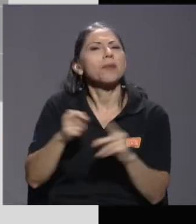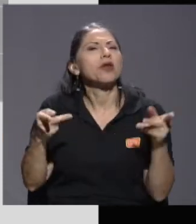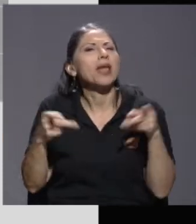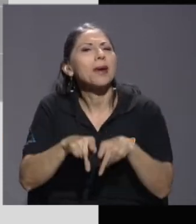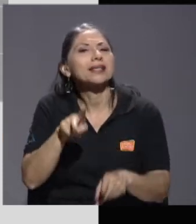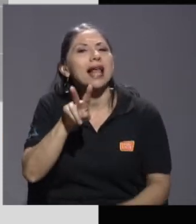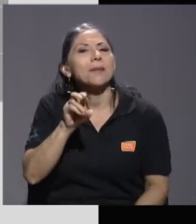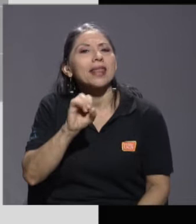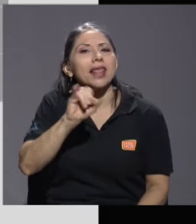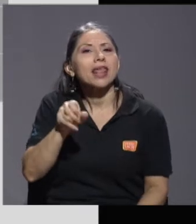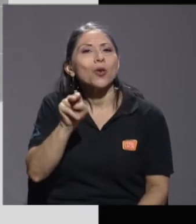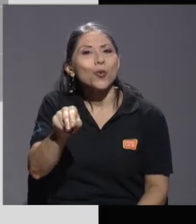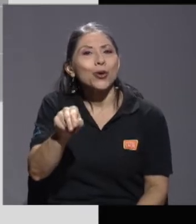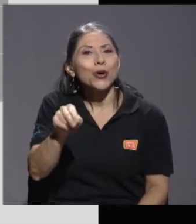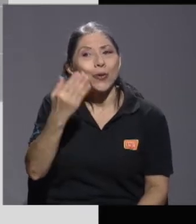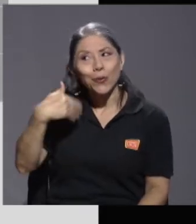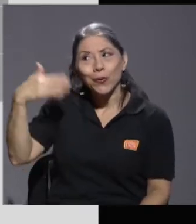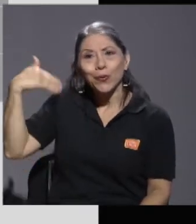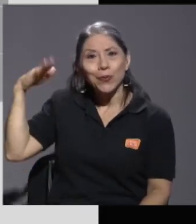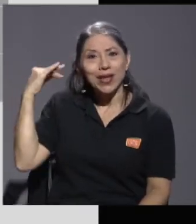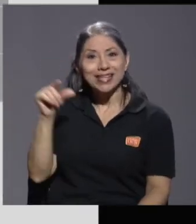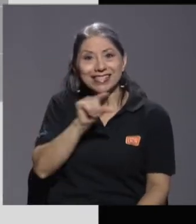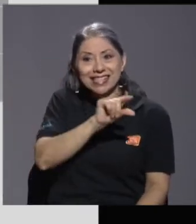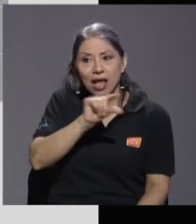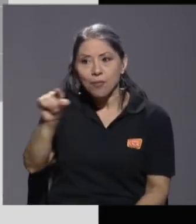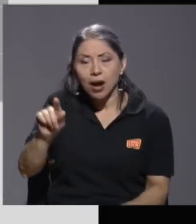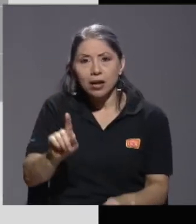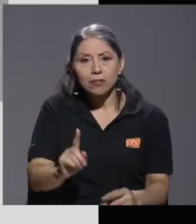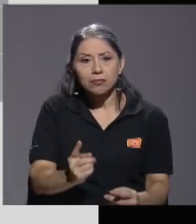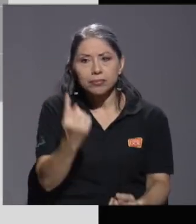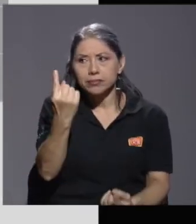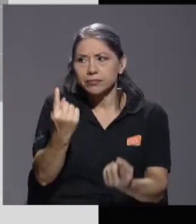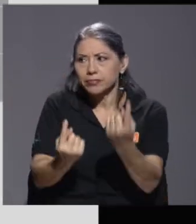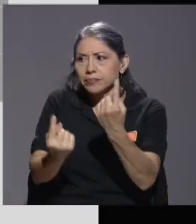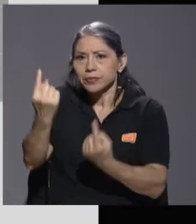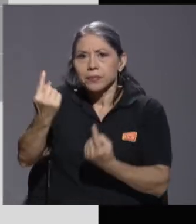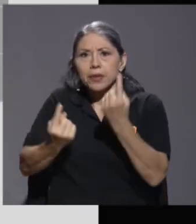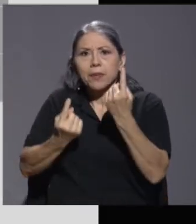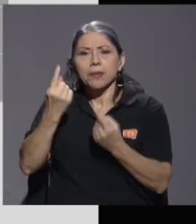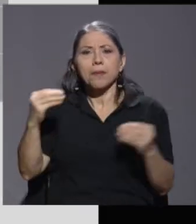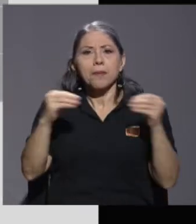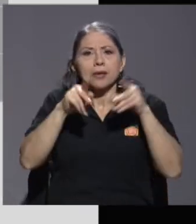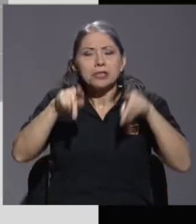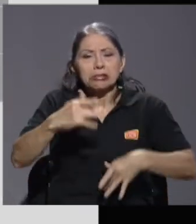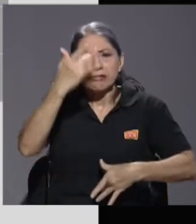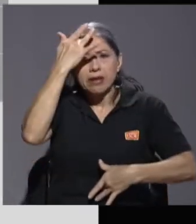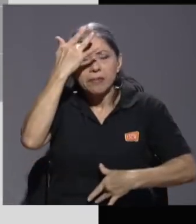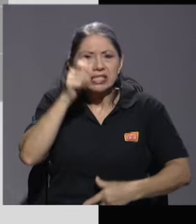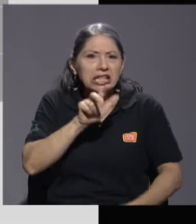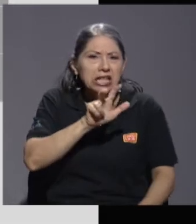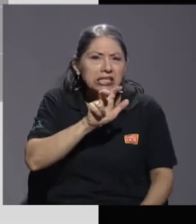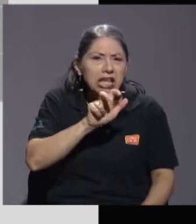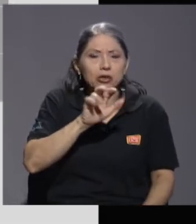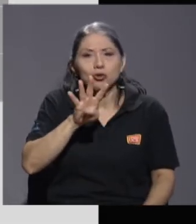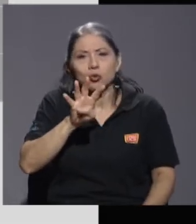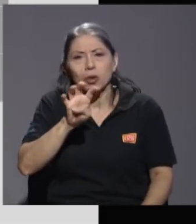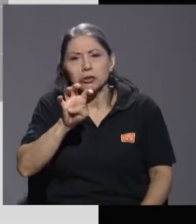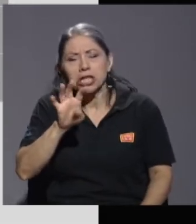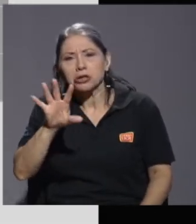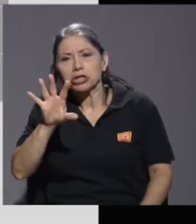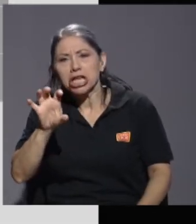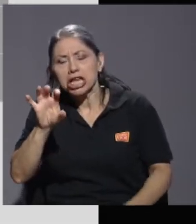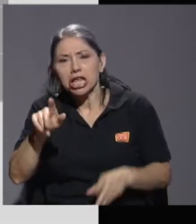de junio? Es la semana donde empiezan a haber casos que están entre 300, 400 y 500 casos todos los días